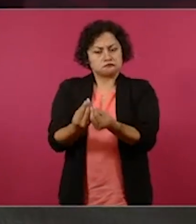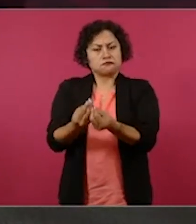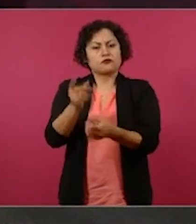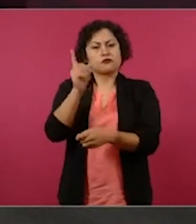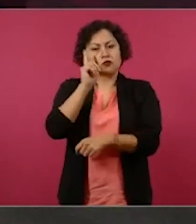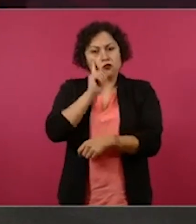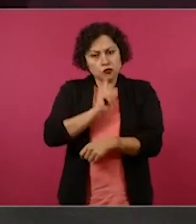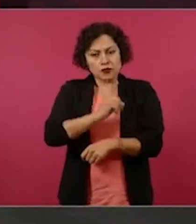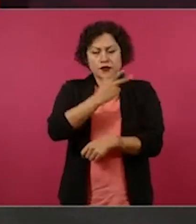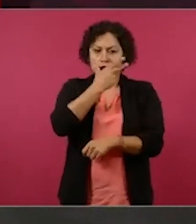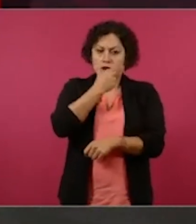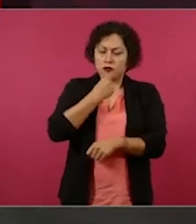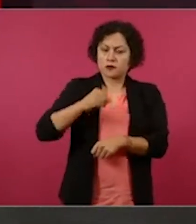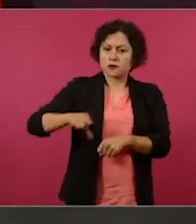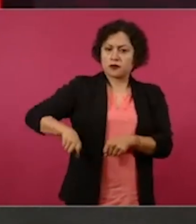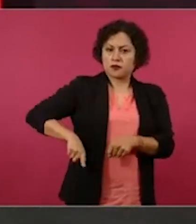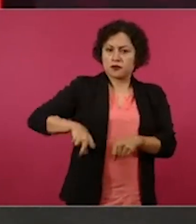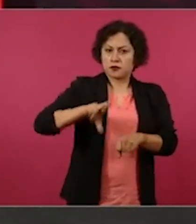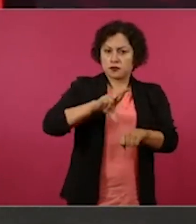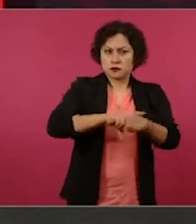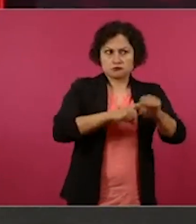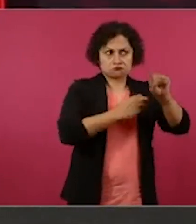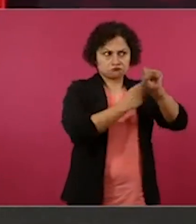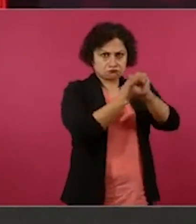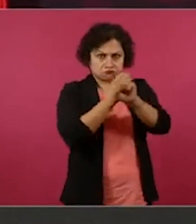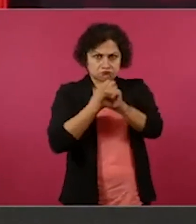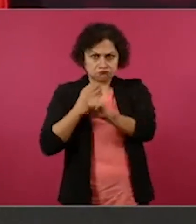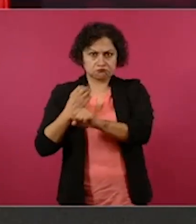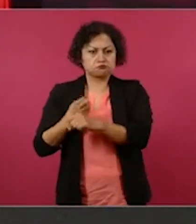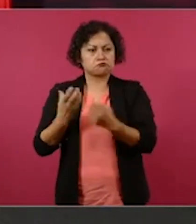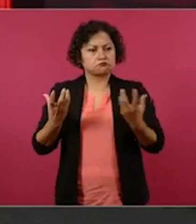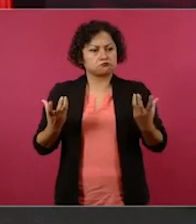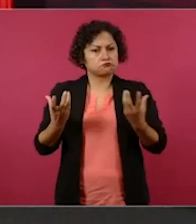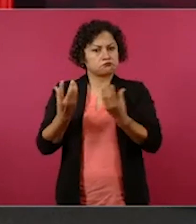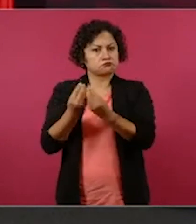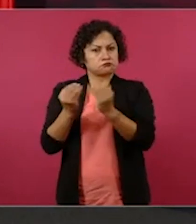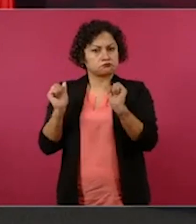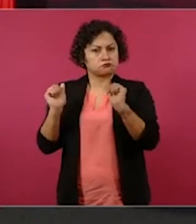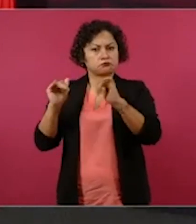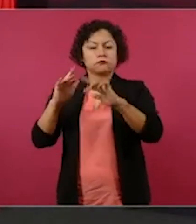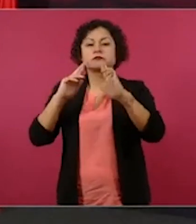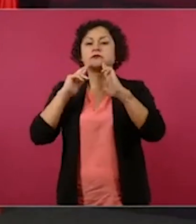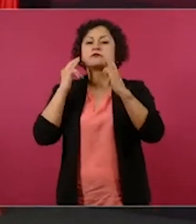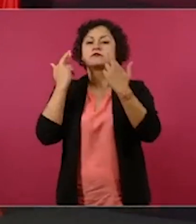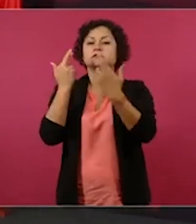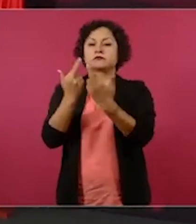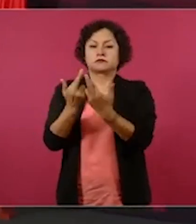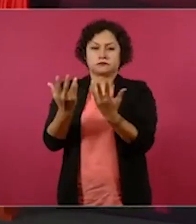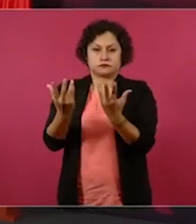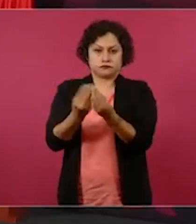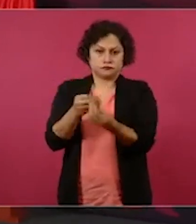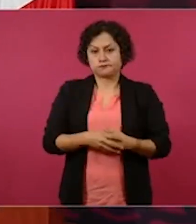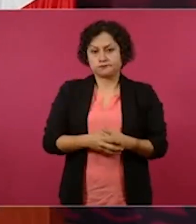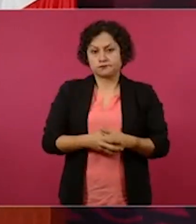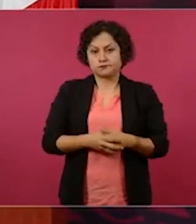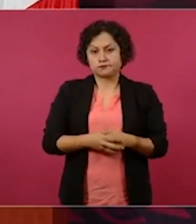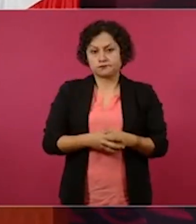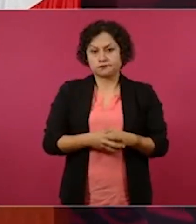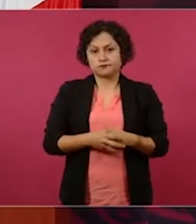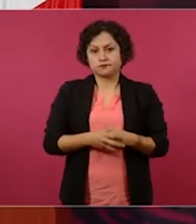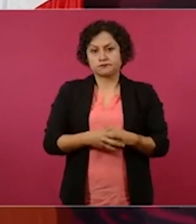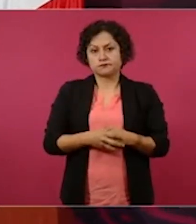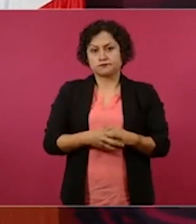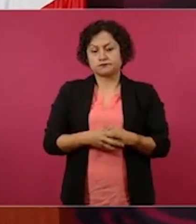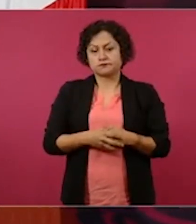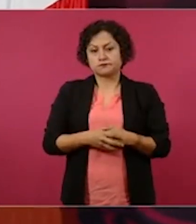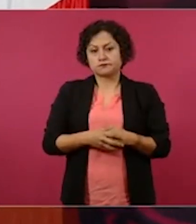gobernadores y la presidenta electa. Y fue